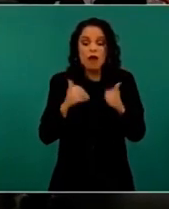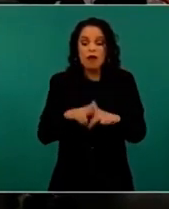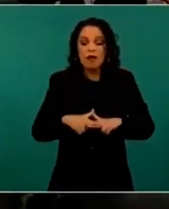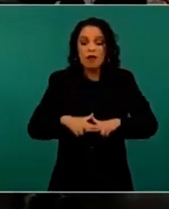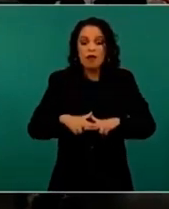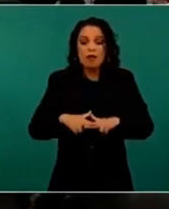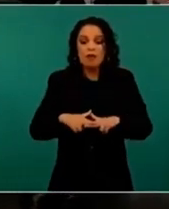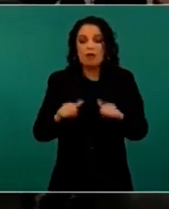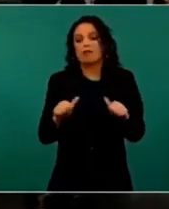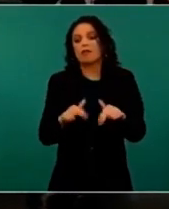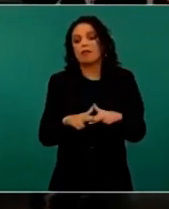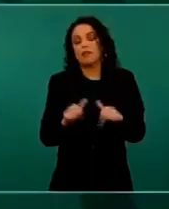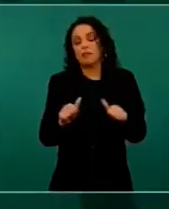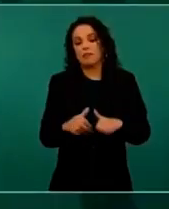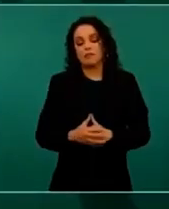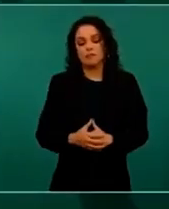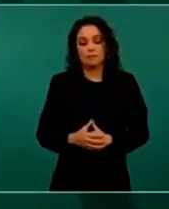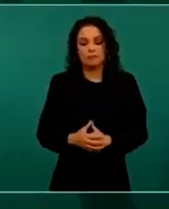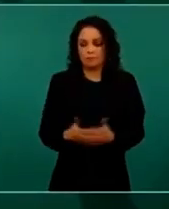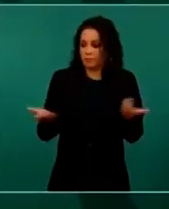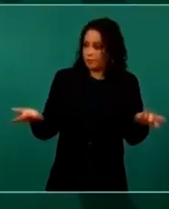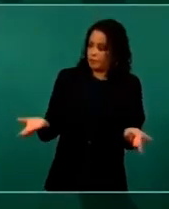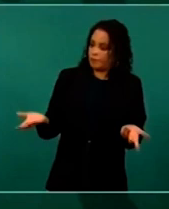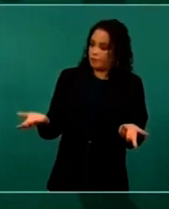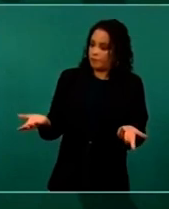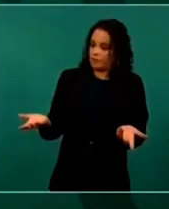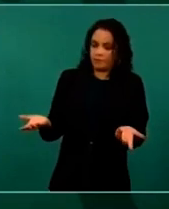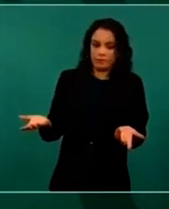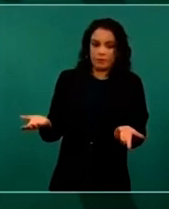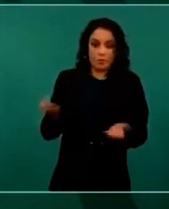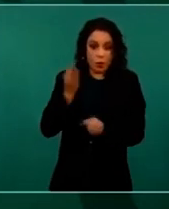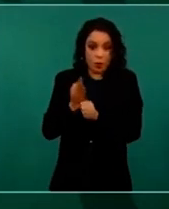Entonces están diciendo, bueno, nos ofende el presidente.